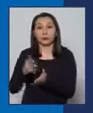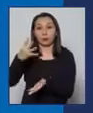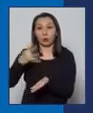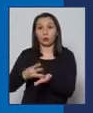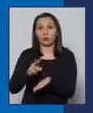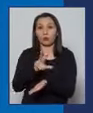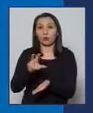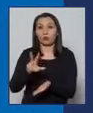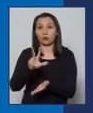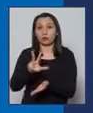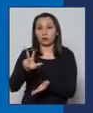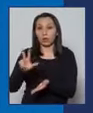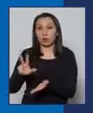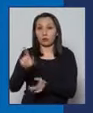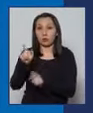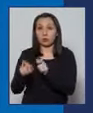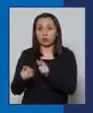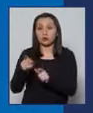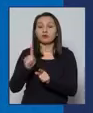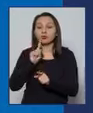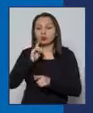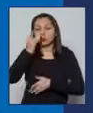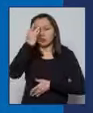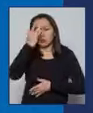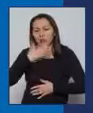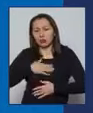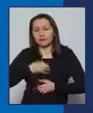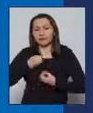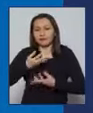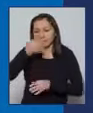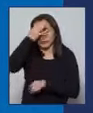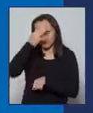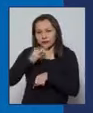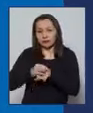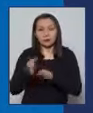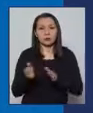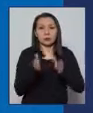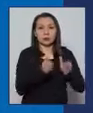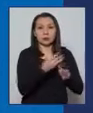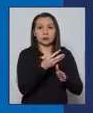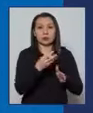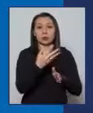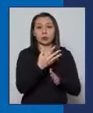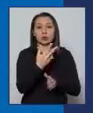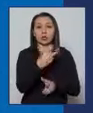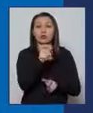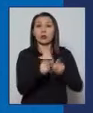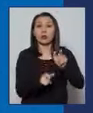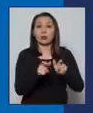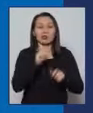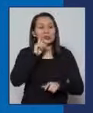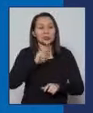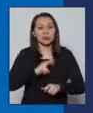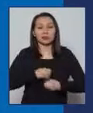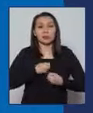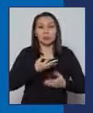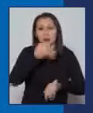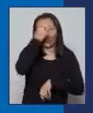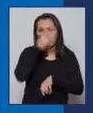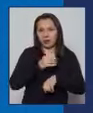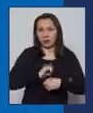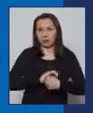.888 son casos con síntomas y 358 casos asintomáticos.